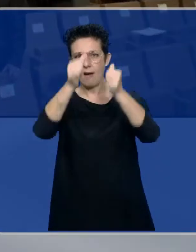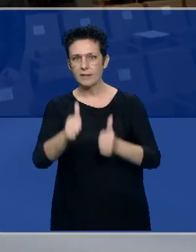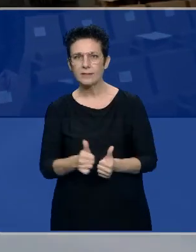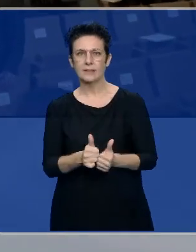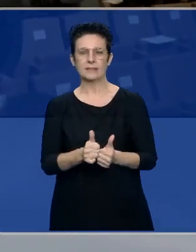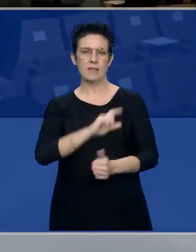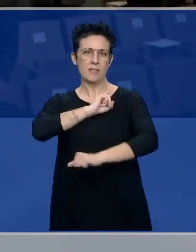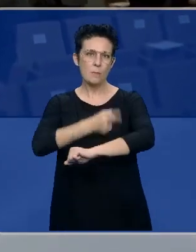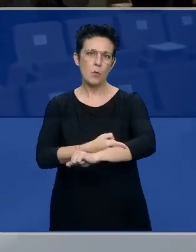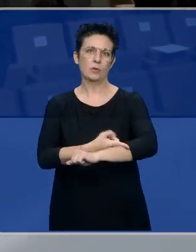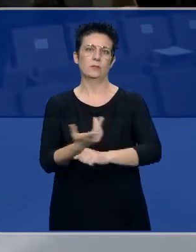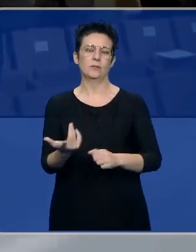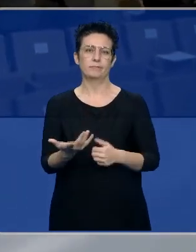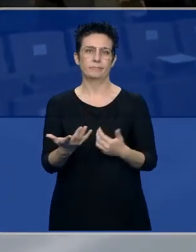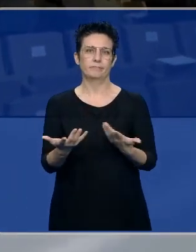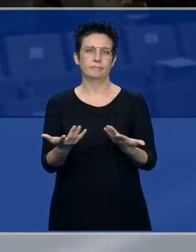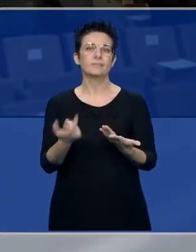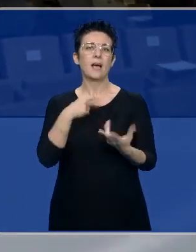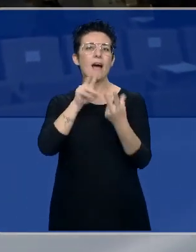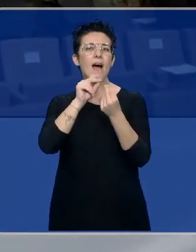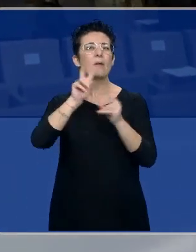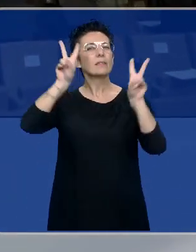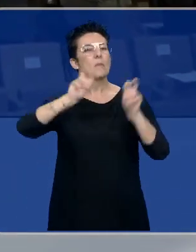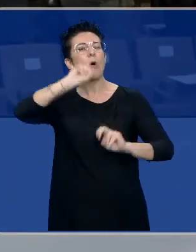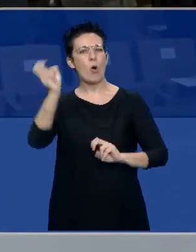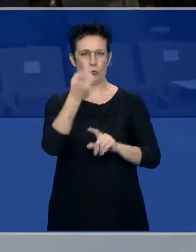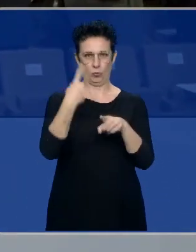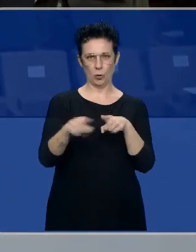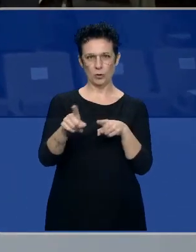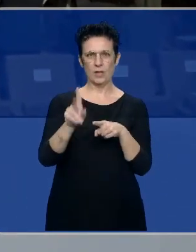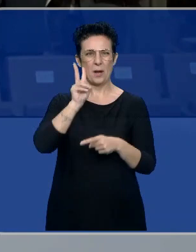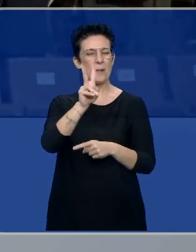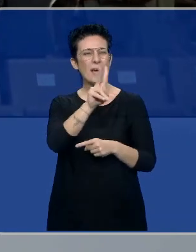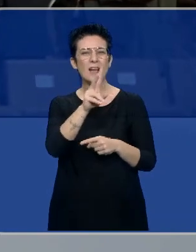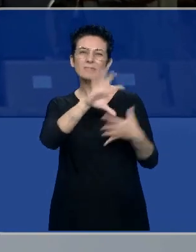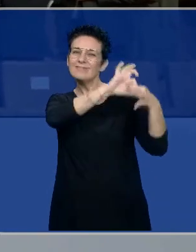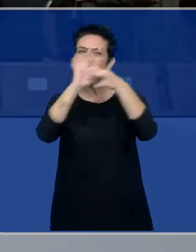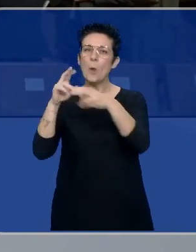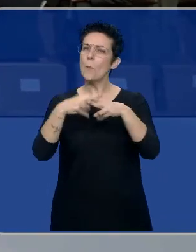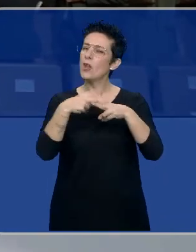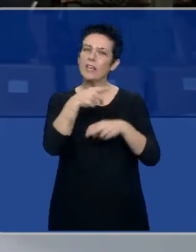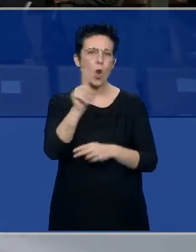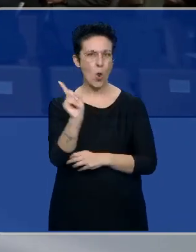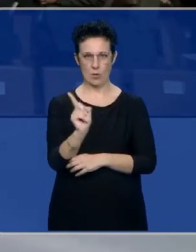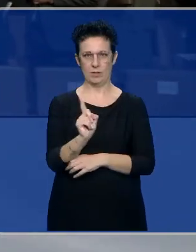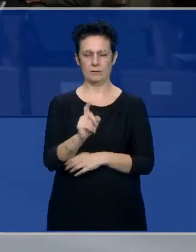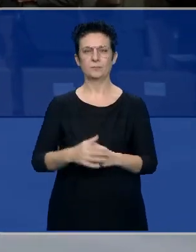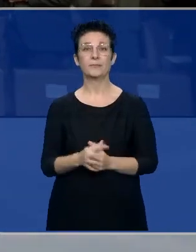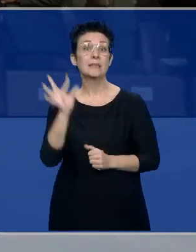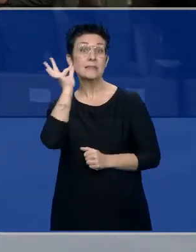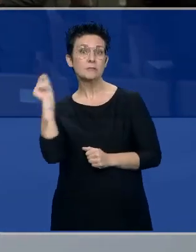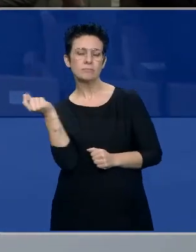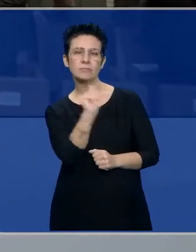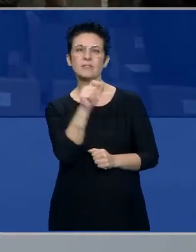del deporte. Es decir, estamos hablando de otra cosa que no tiene mucho que ver con la política. Y además, qué buena oportunidad